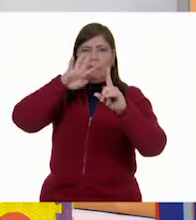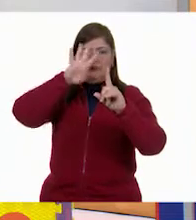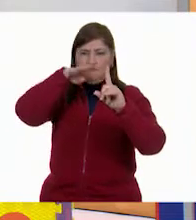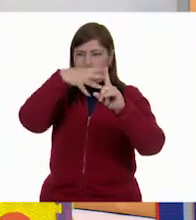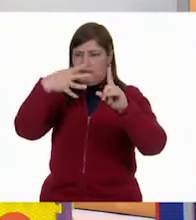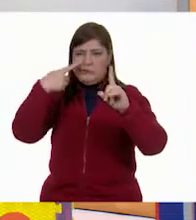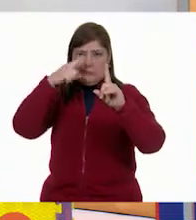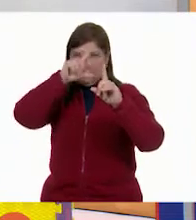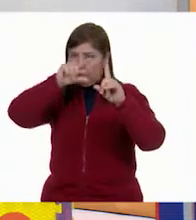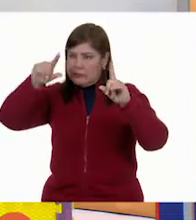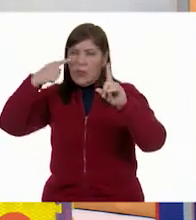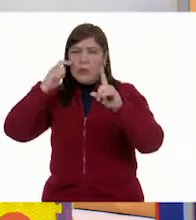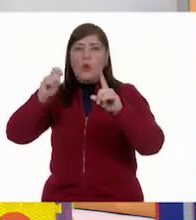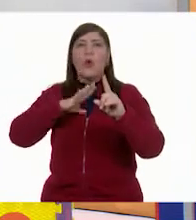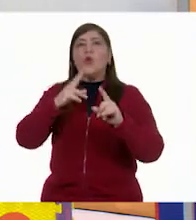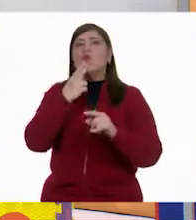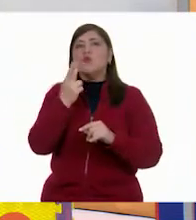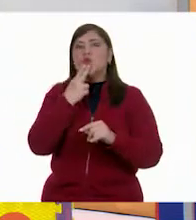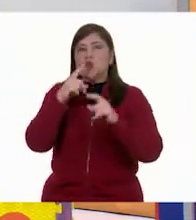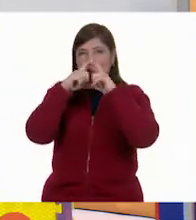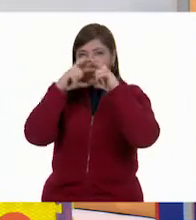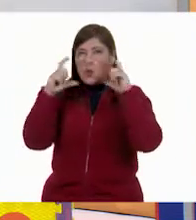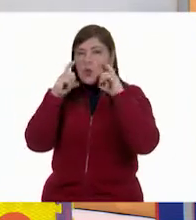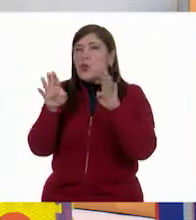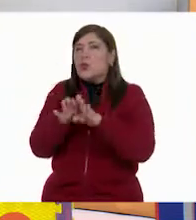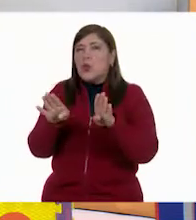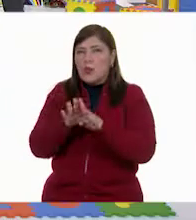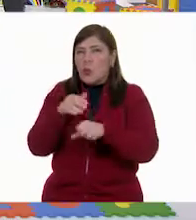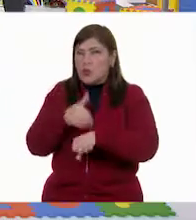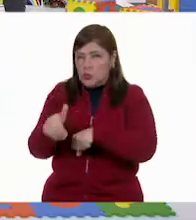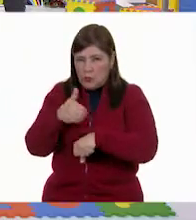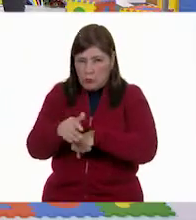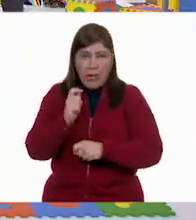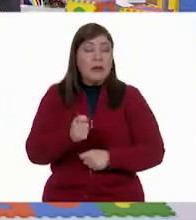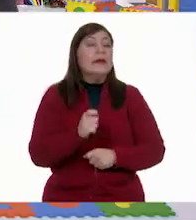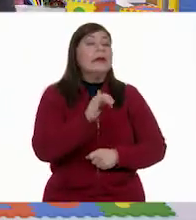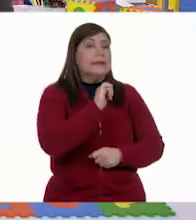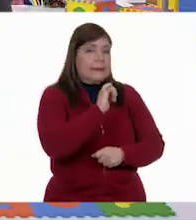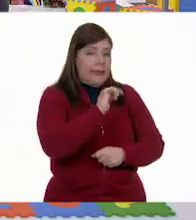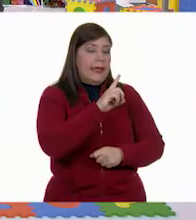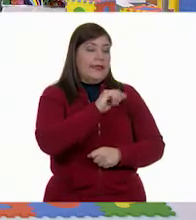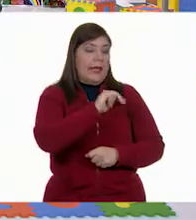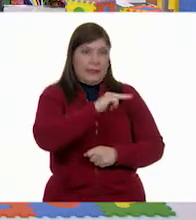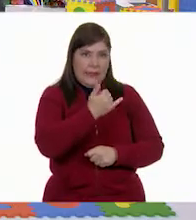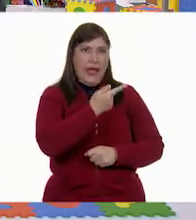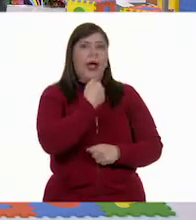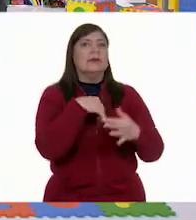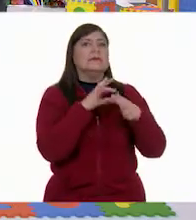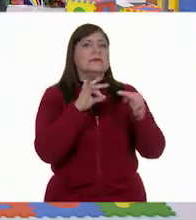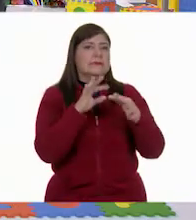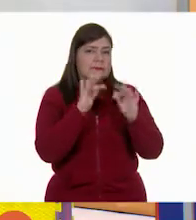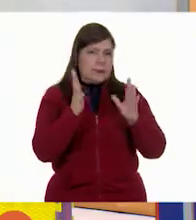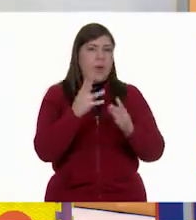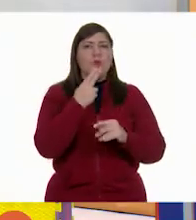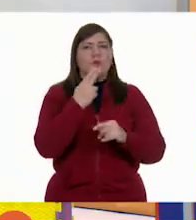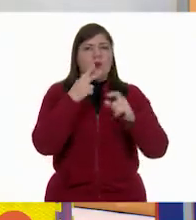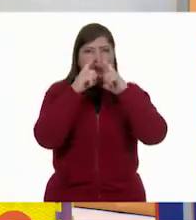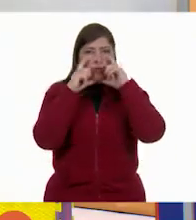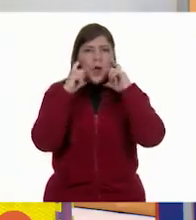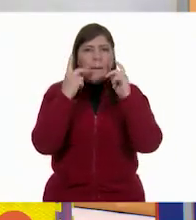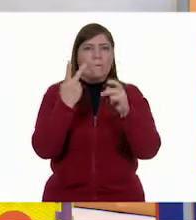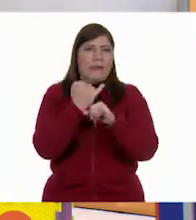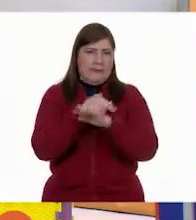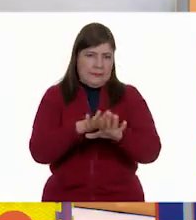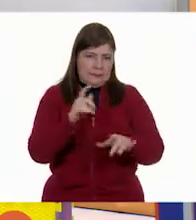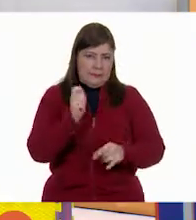compartieron sobre el uso de cubrebocas. ¿Recuerdan? Sí, Dani, nos hizo llegar una información muy interesante respecto al uso del cubrebocas. Pero también,